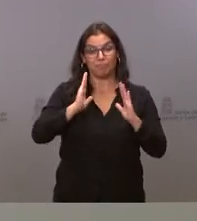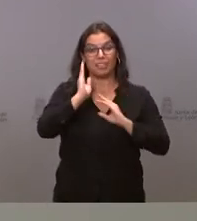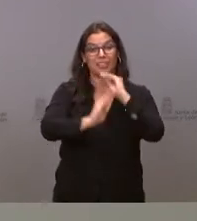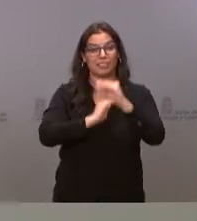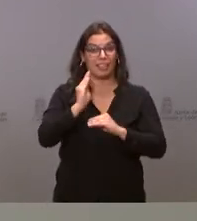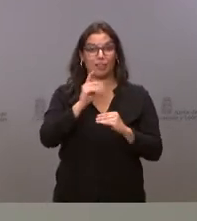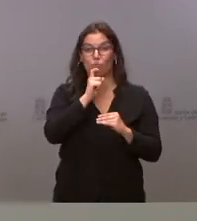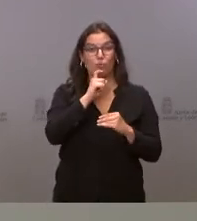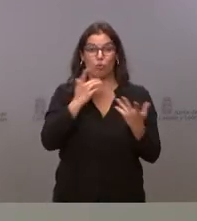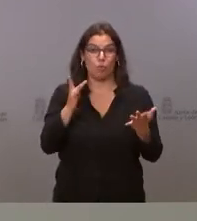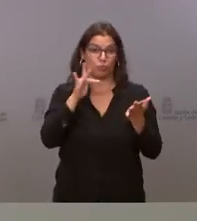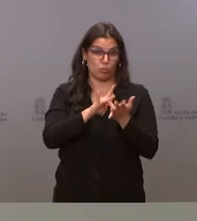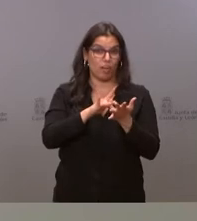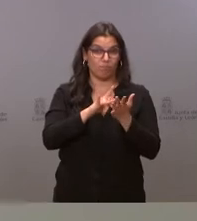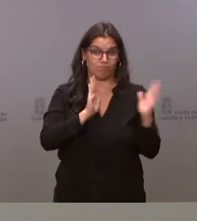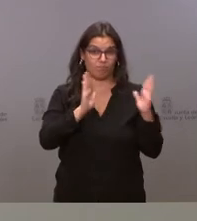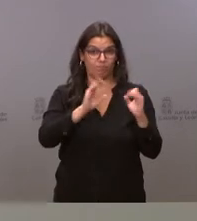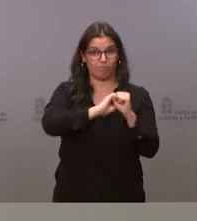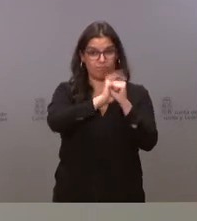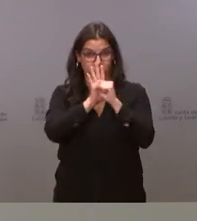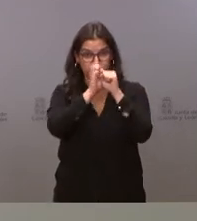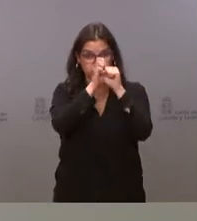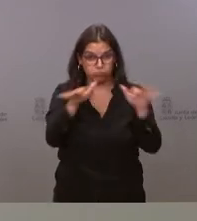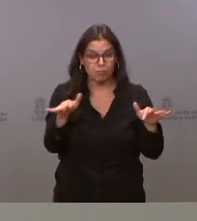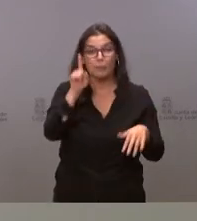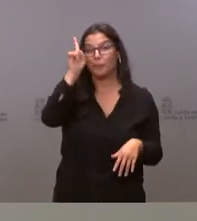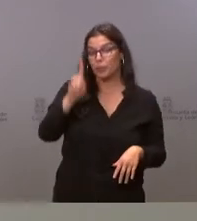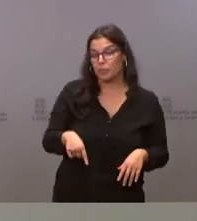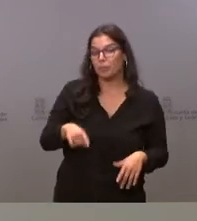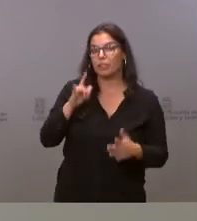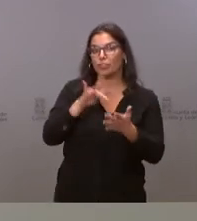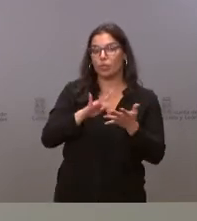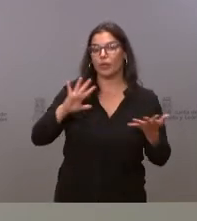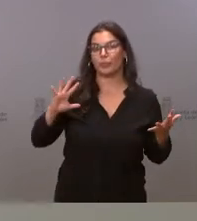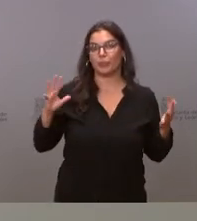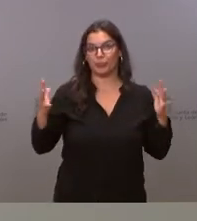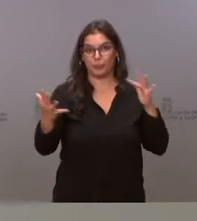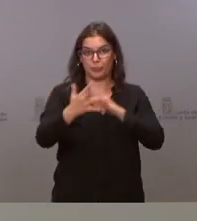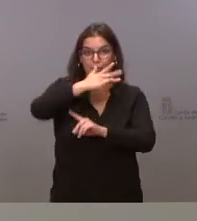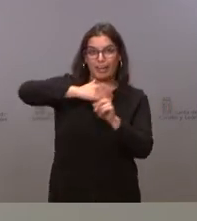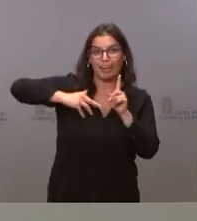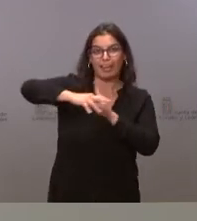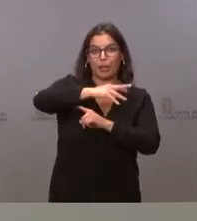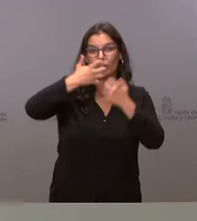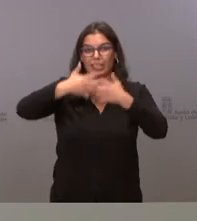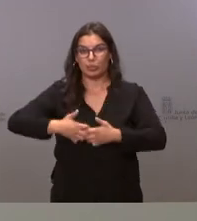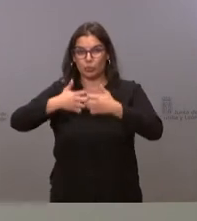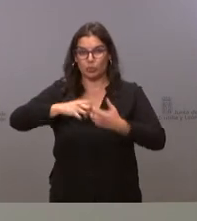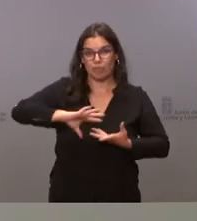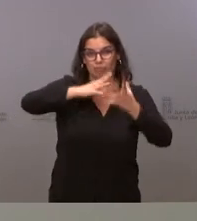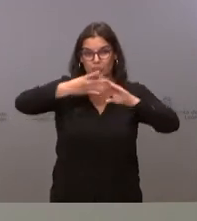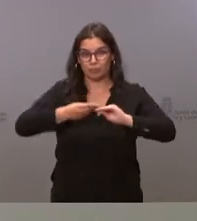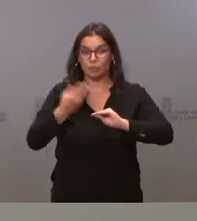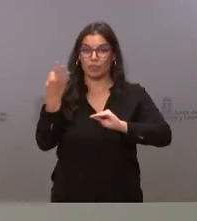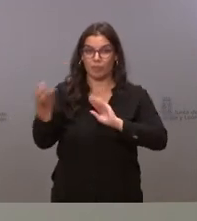hemos vivido la pandemia, pero también hemos vivido la transición ecológica e industrial y, por tanto, tiene que ser